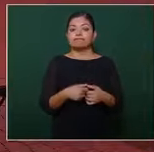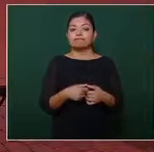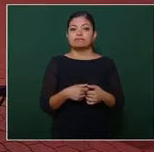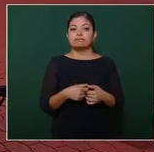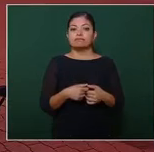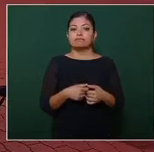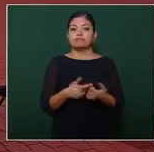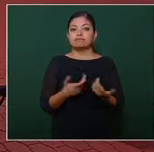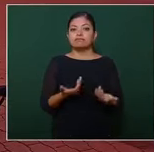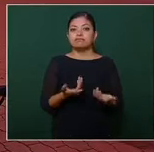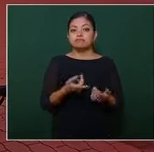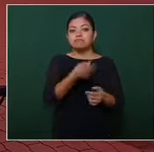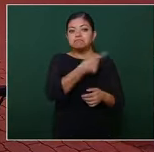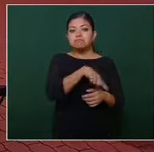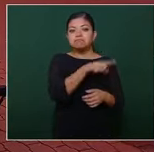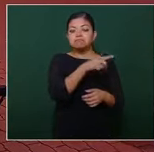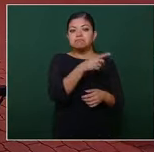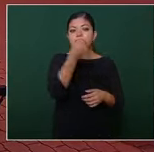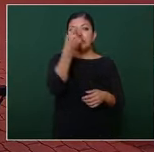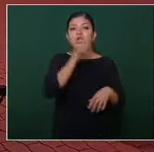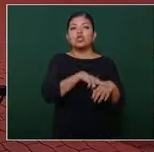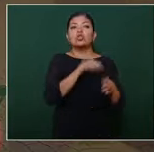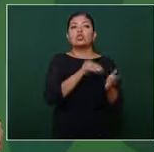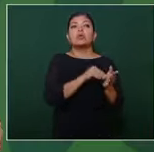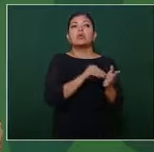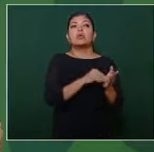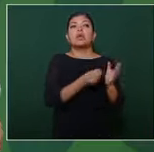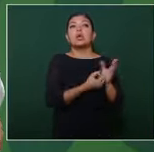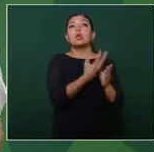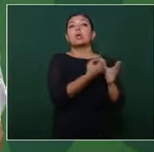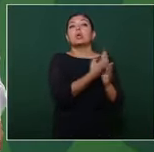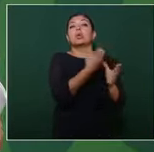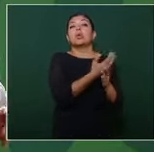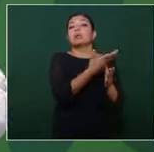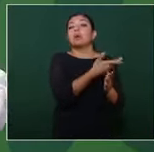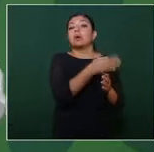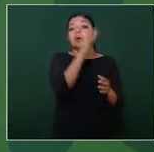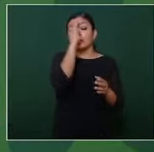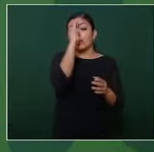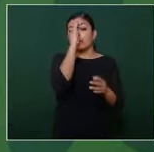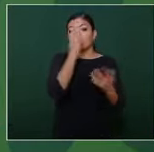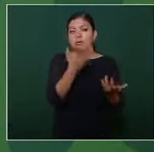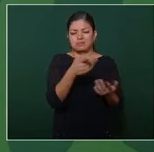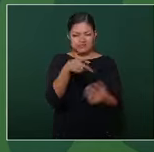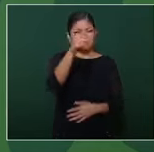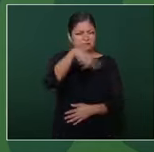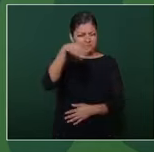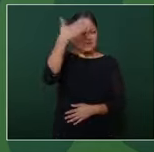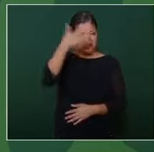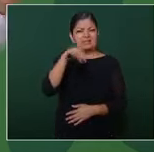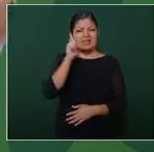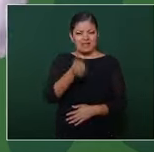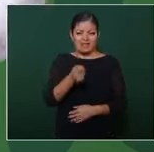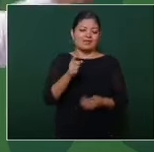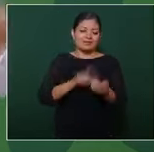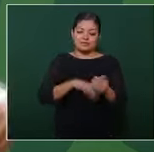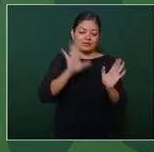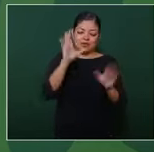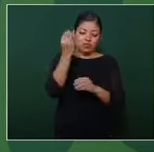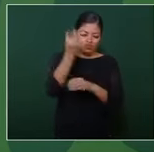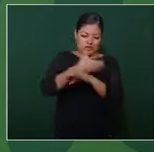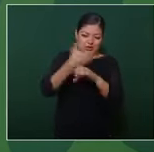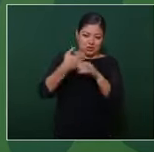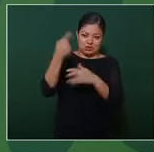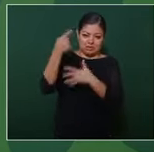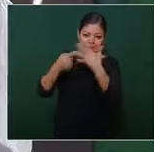intelectuales orgánicos saben ustedes que para imponer el neoliberalismo entre otras cosas